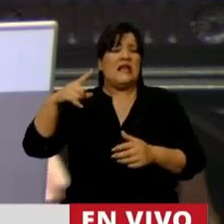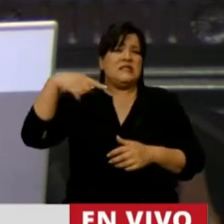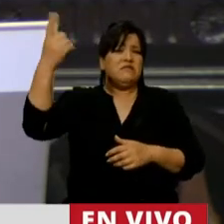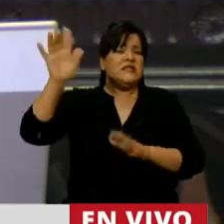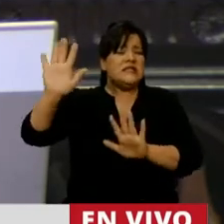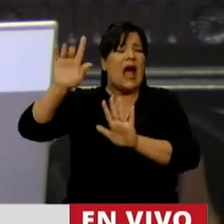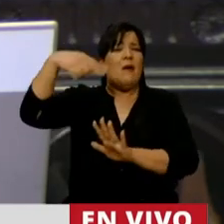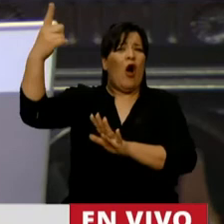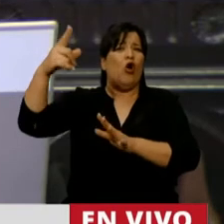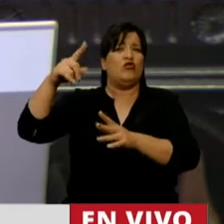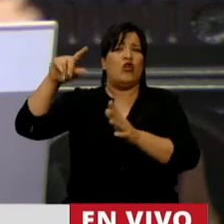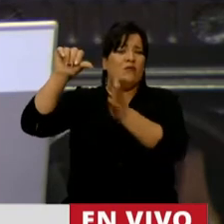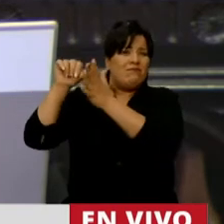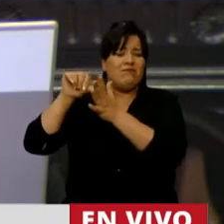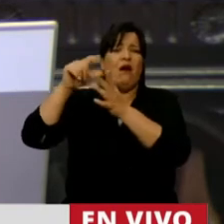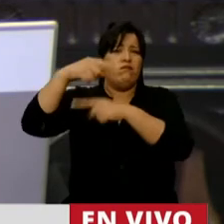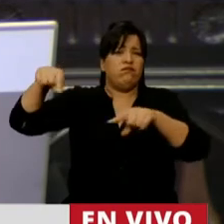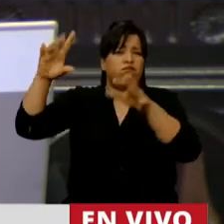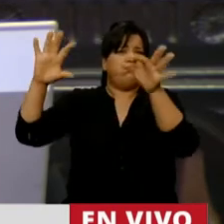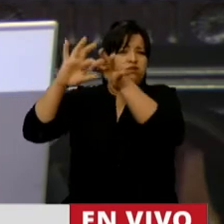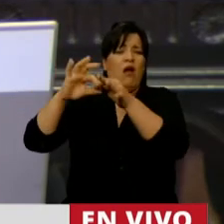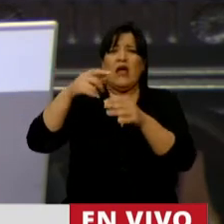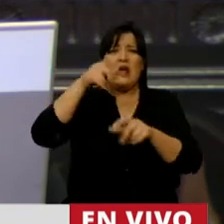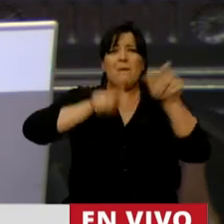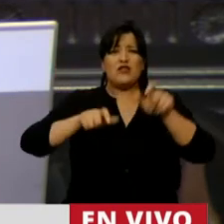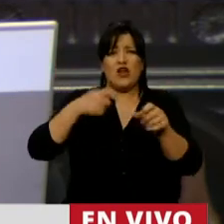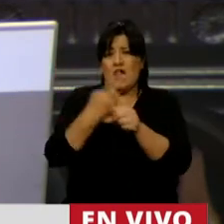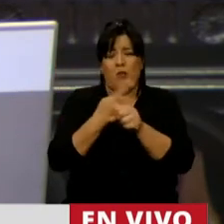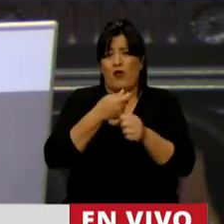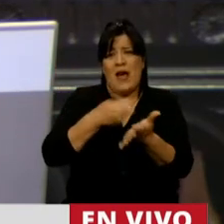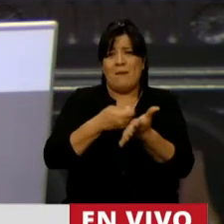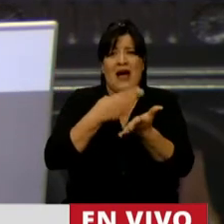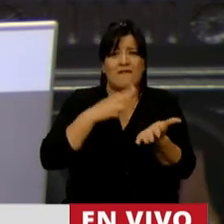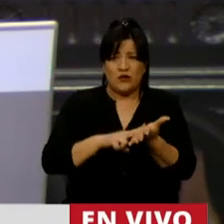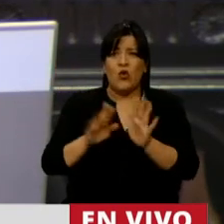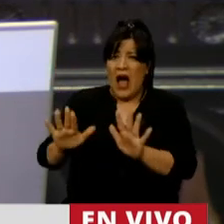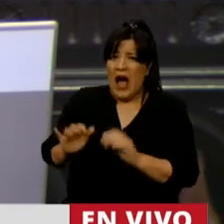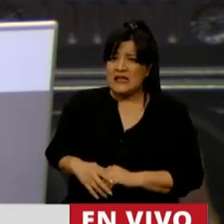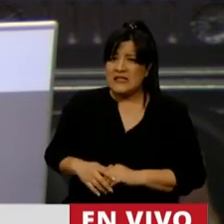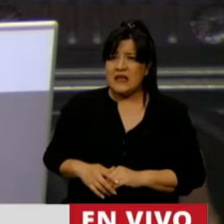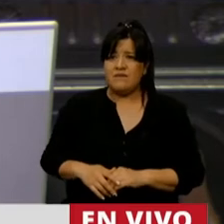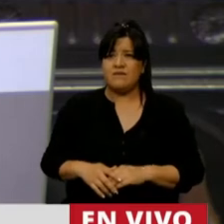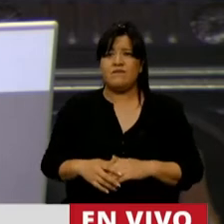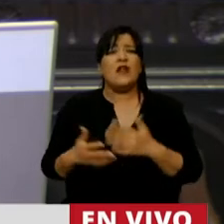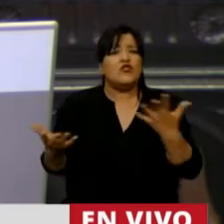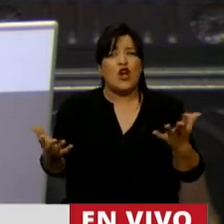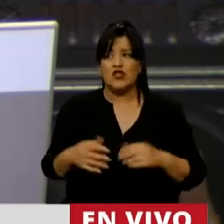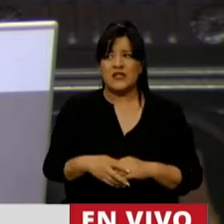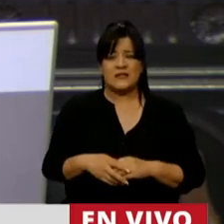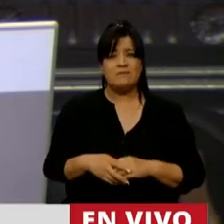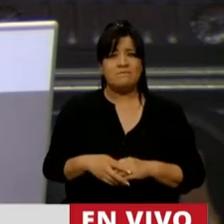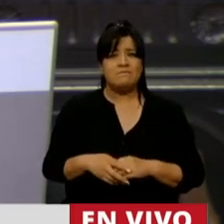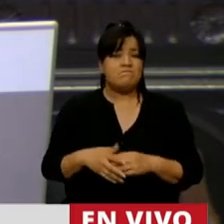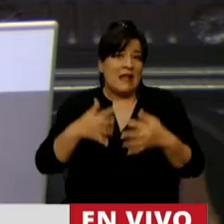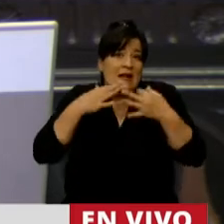y la gente no podía pagar las facturas. Sí, sí, así fue. Entonces, es la